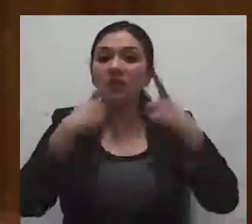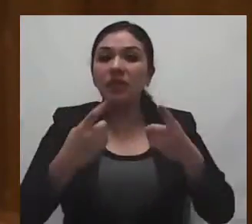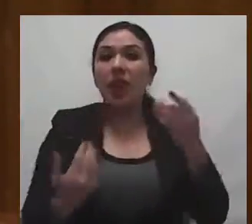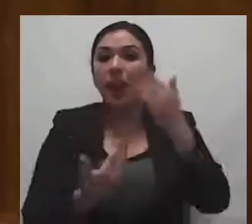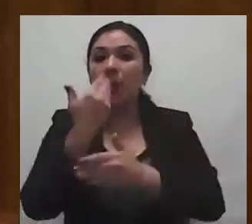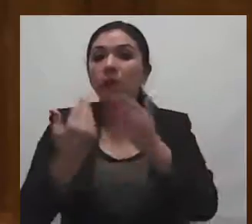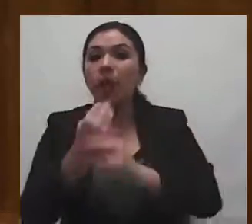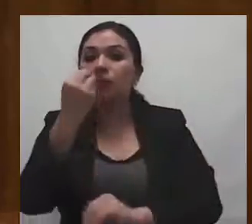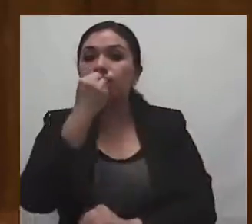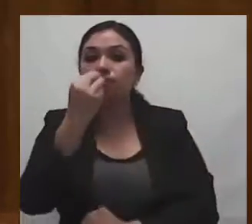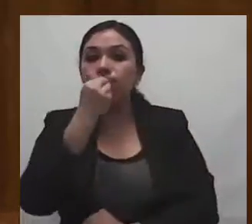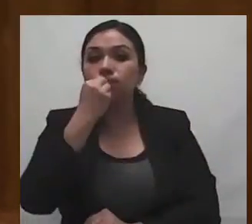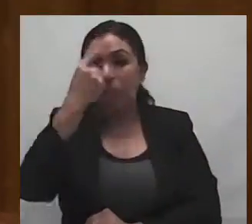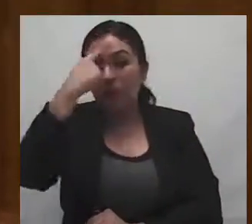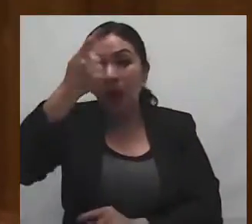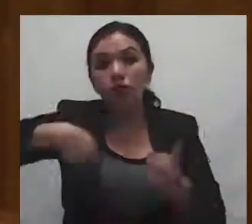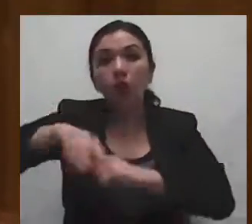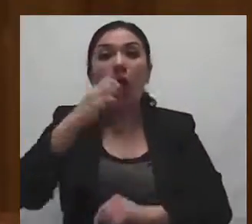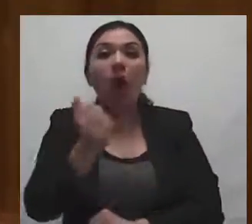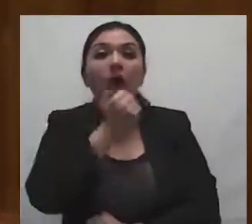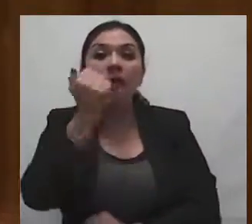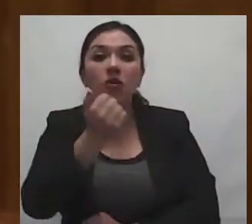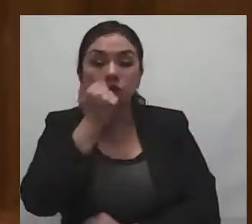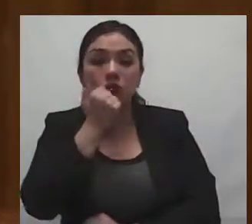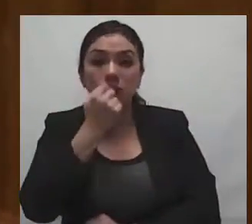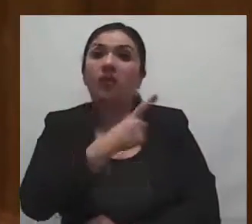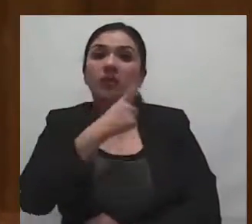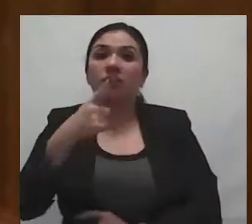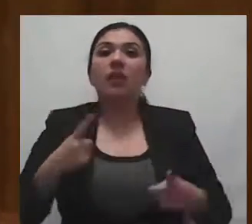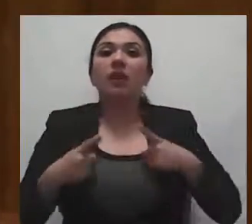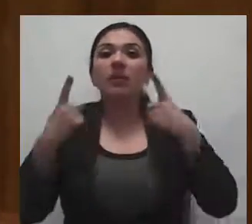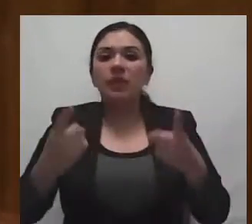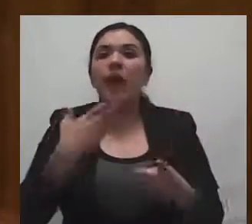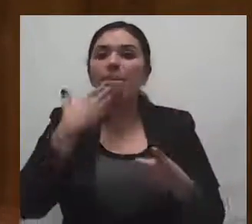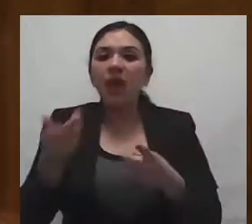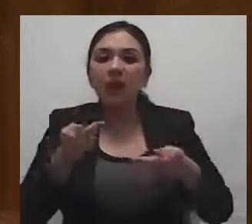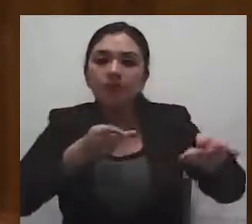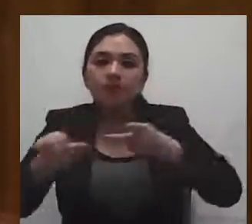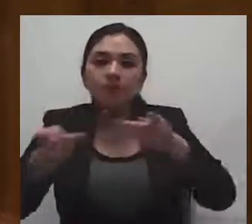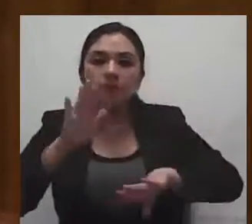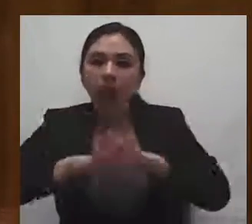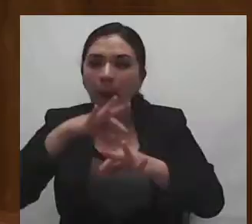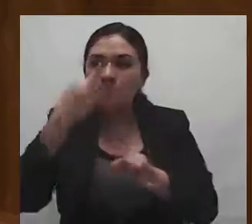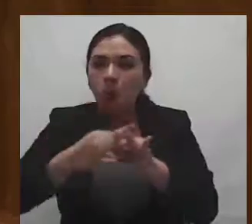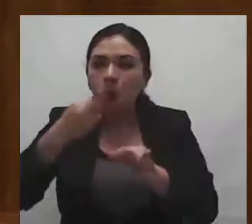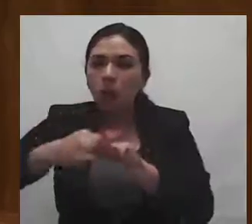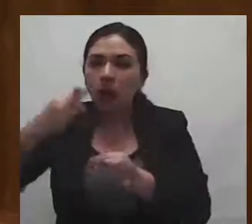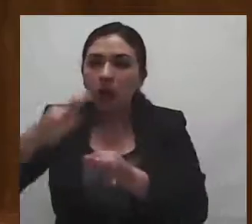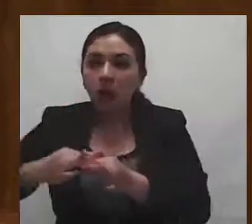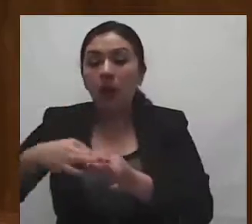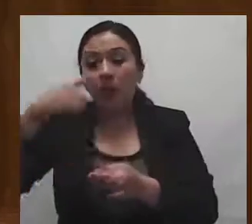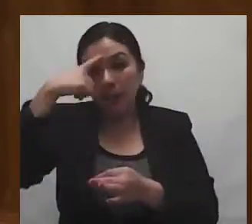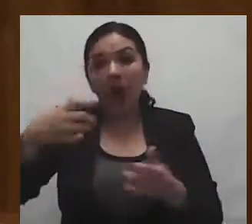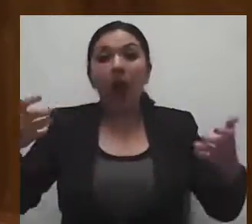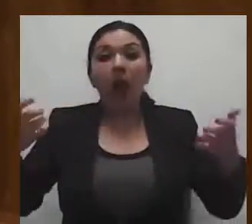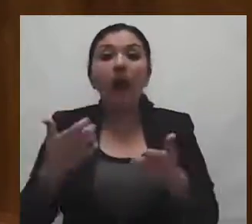escolares para los alumnos, pues debe desarrollarse una organización más puntual para lograr